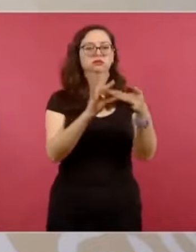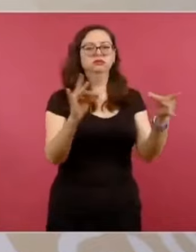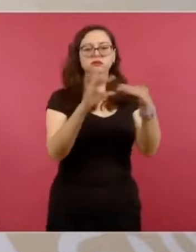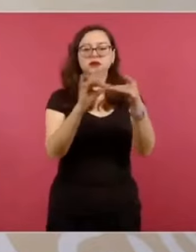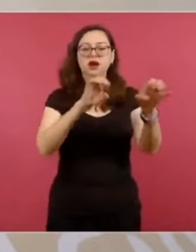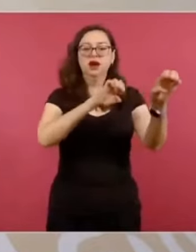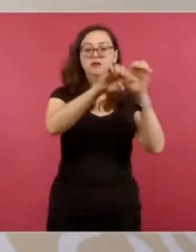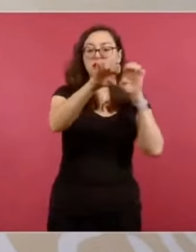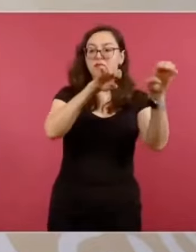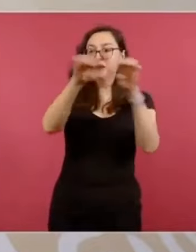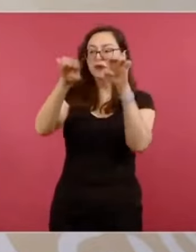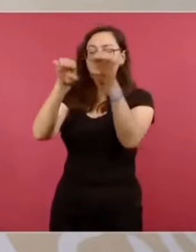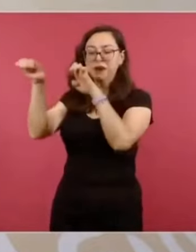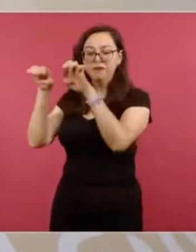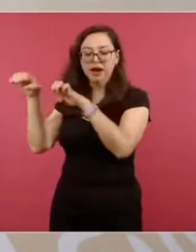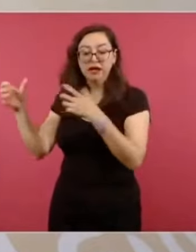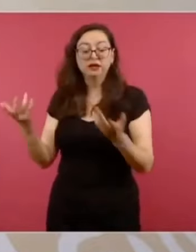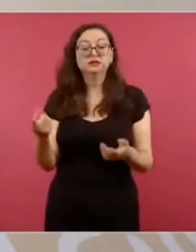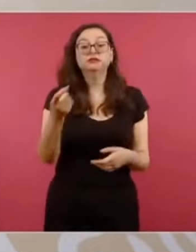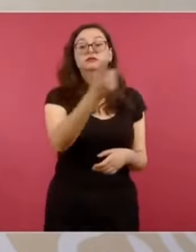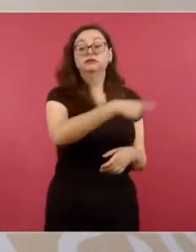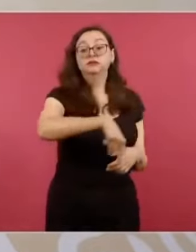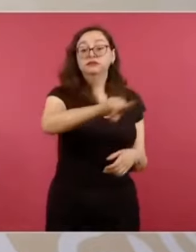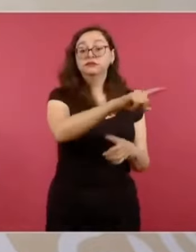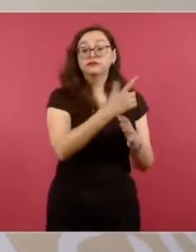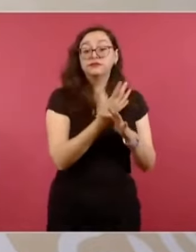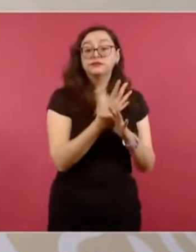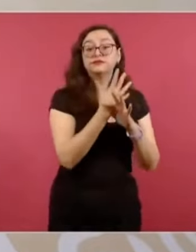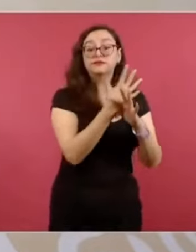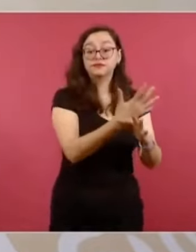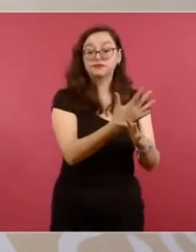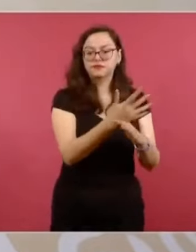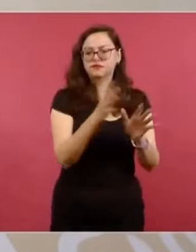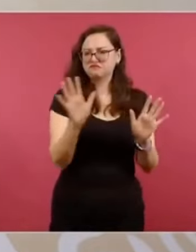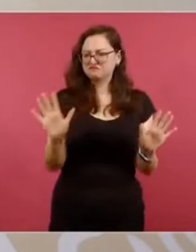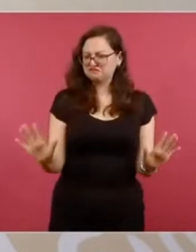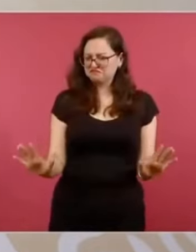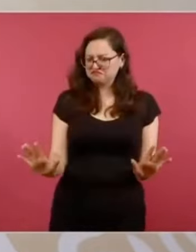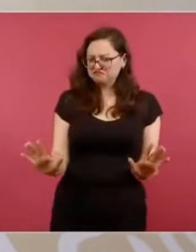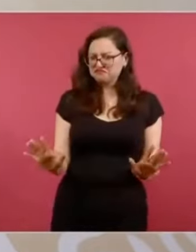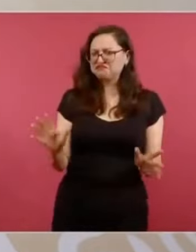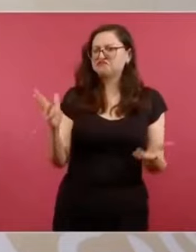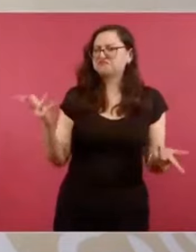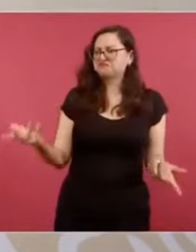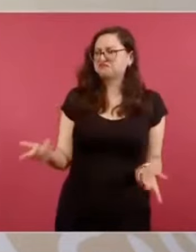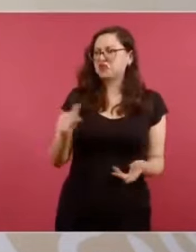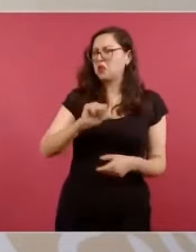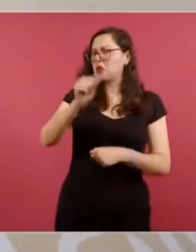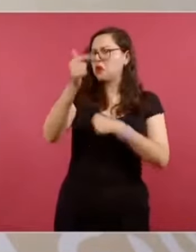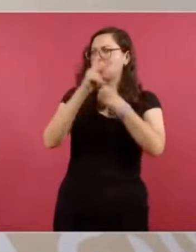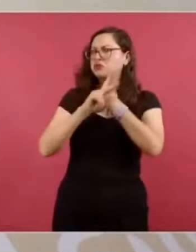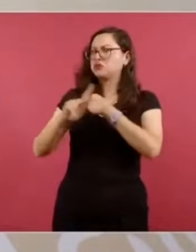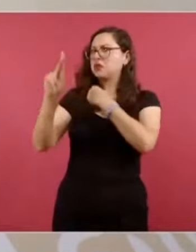que había que copiar y por eso